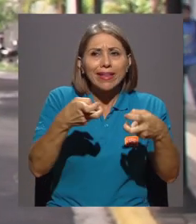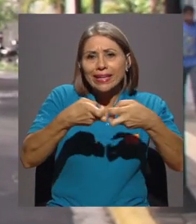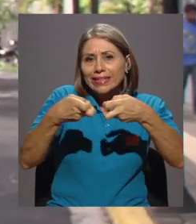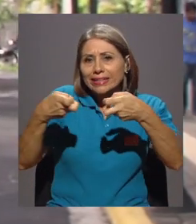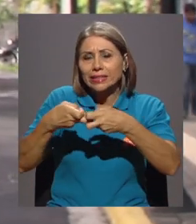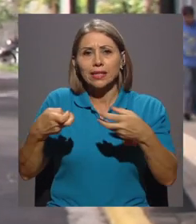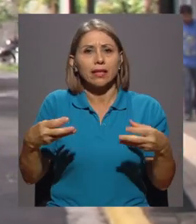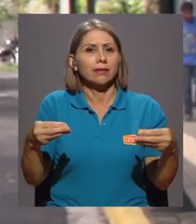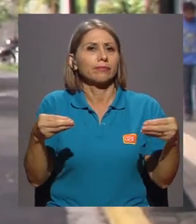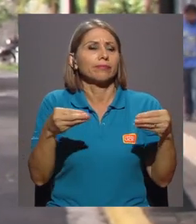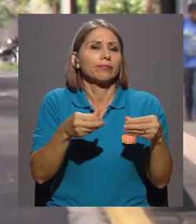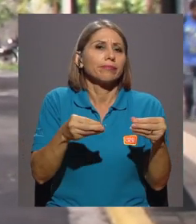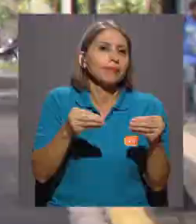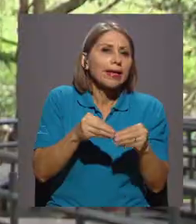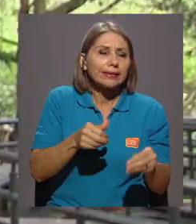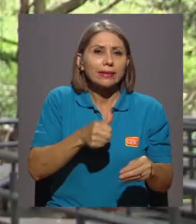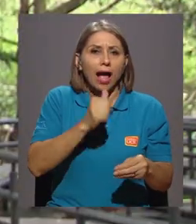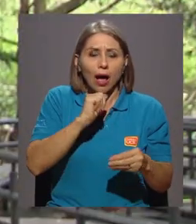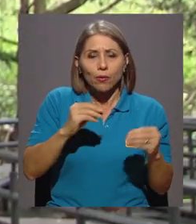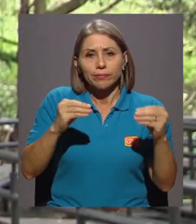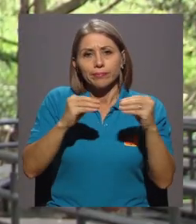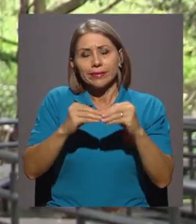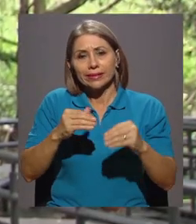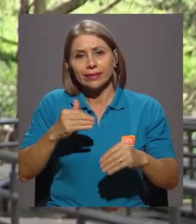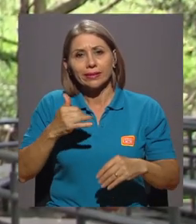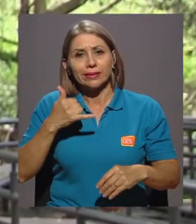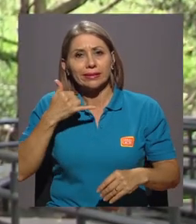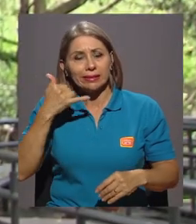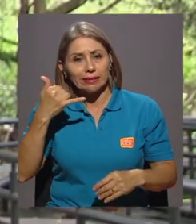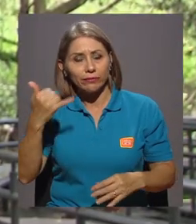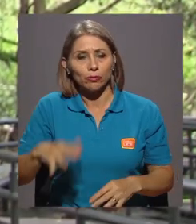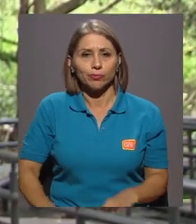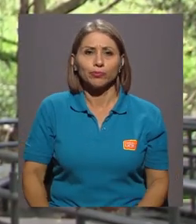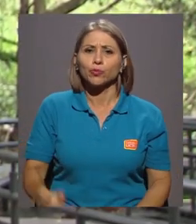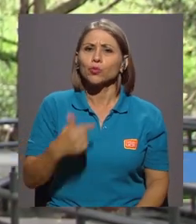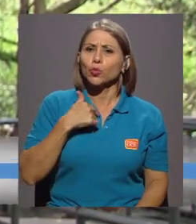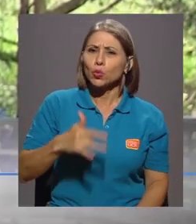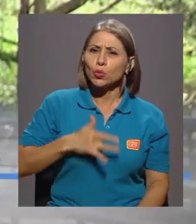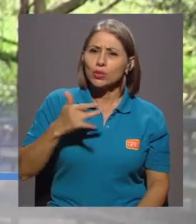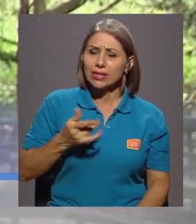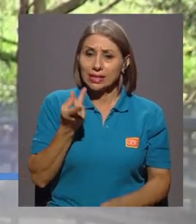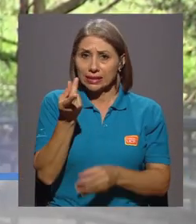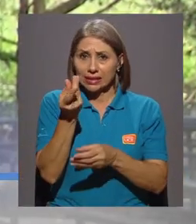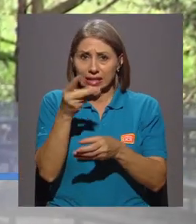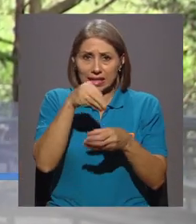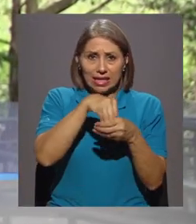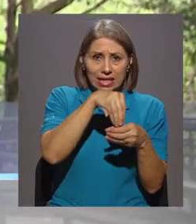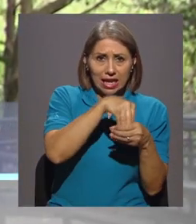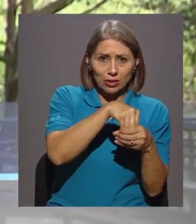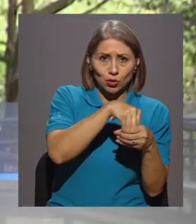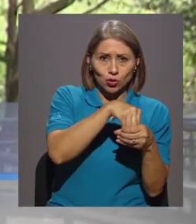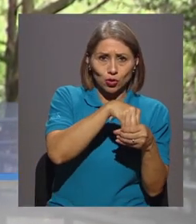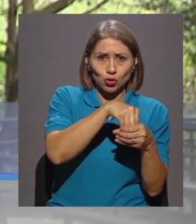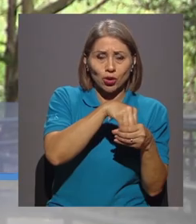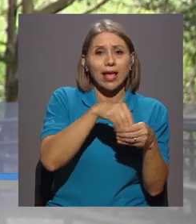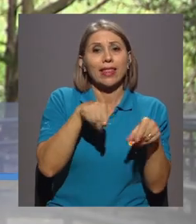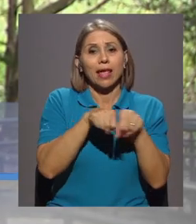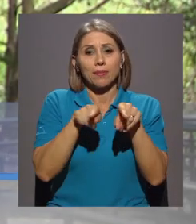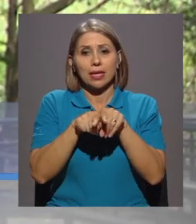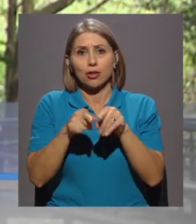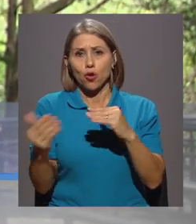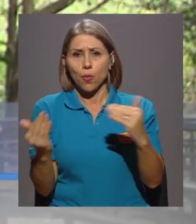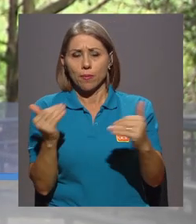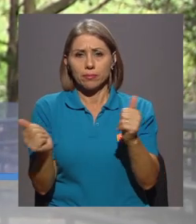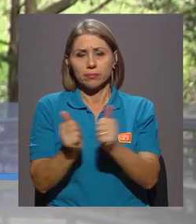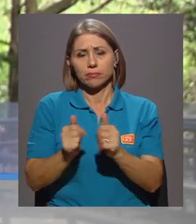más electricidad, más agua, más teléfonos. Siente uno que los ingresos en relación con los costos fijos que uno